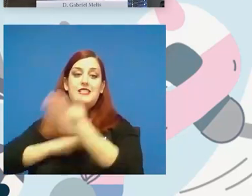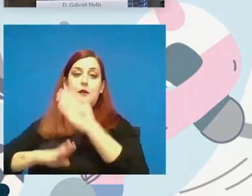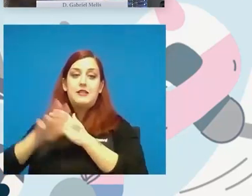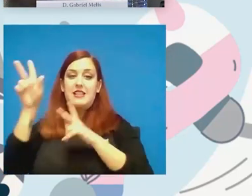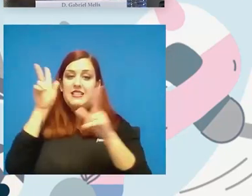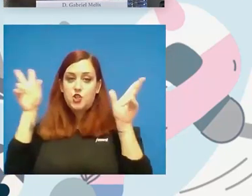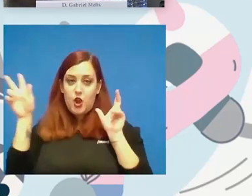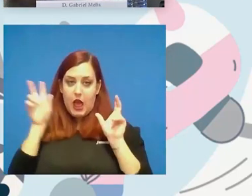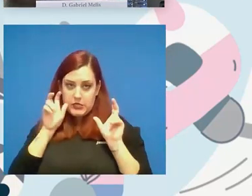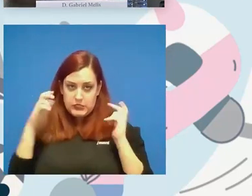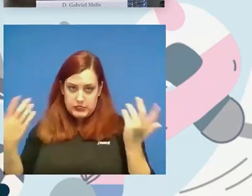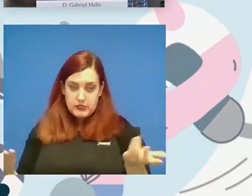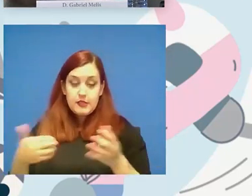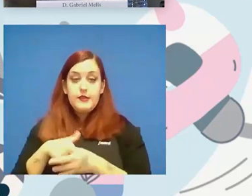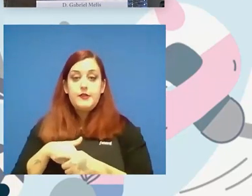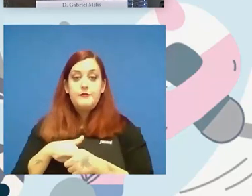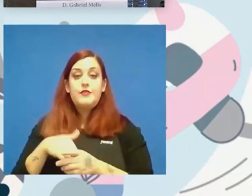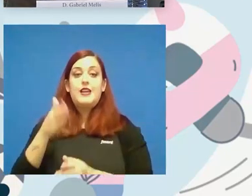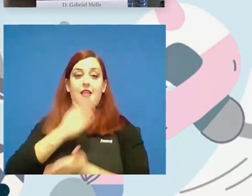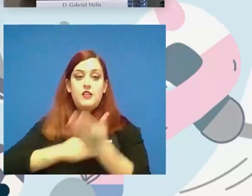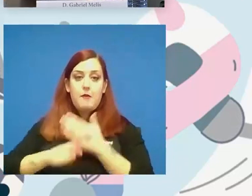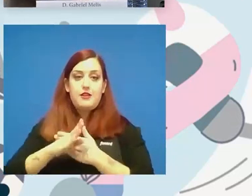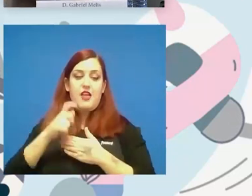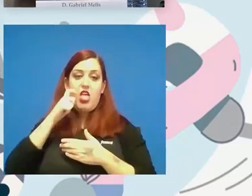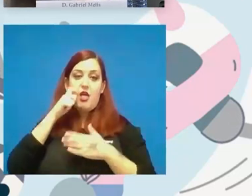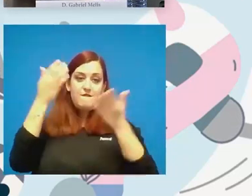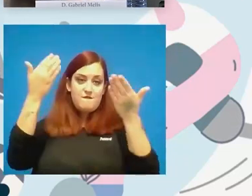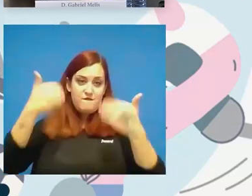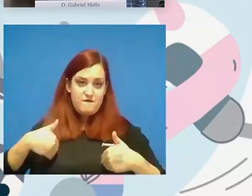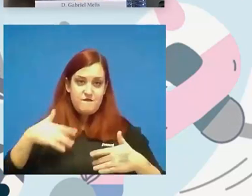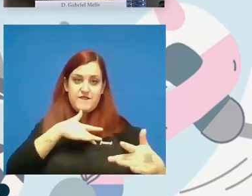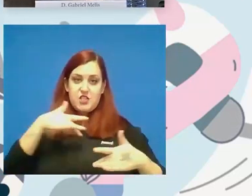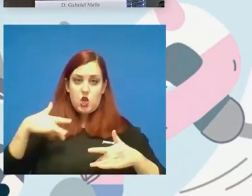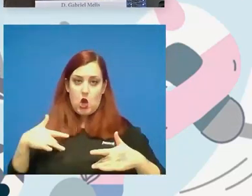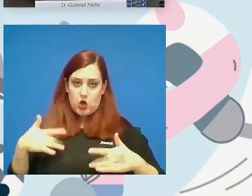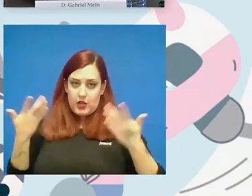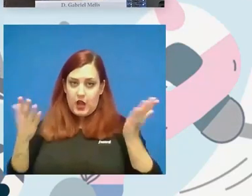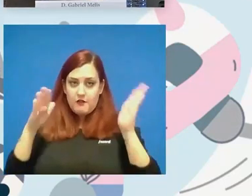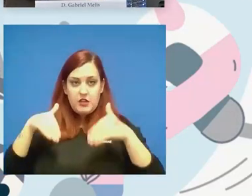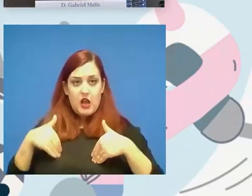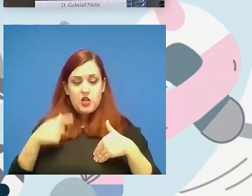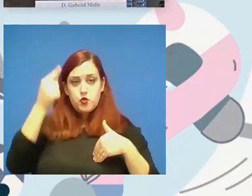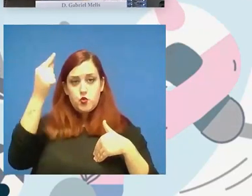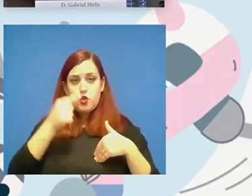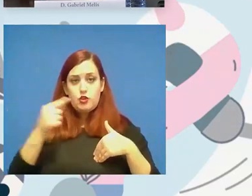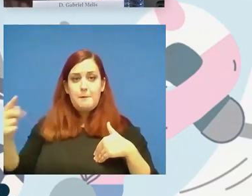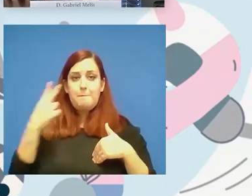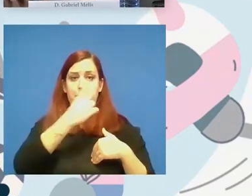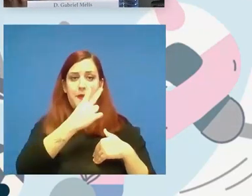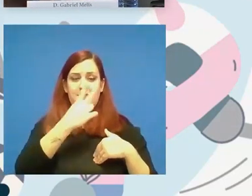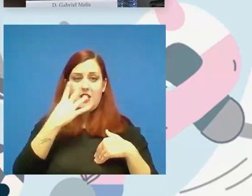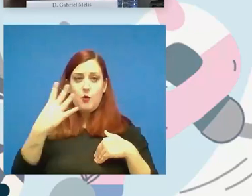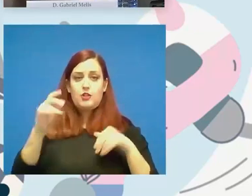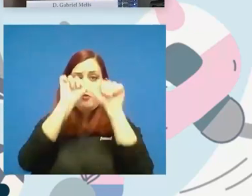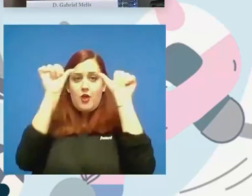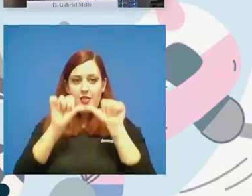y la discapacidad fisiológica con todo ello se desarrollan pues cerca de unas 24 modalidades deportivas algunas son